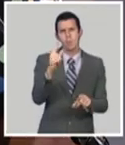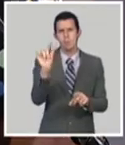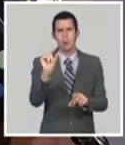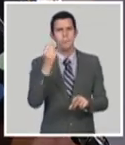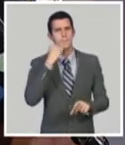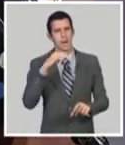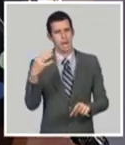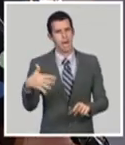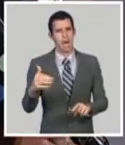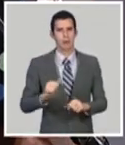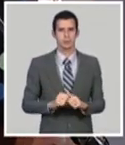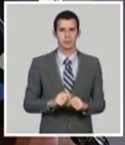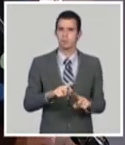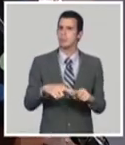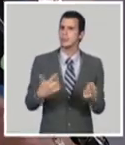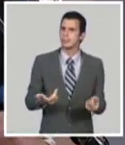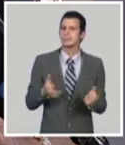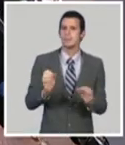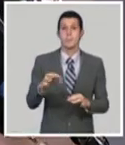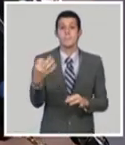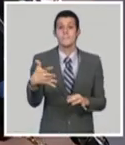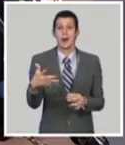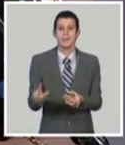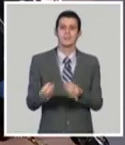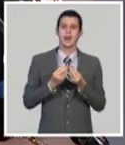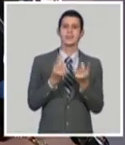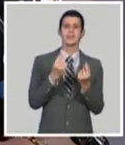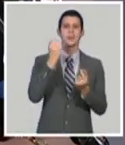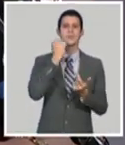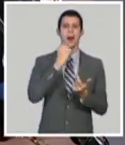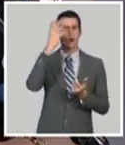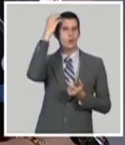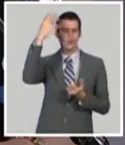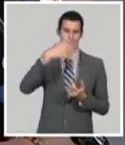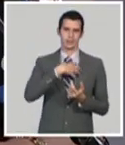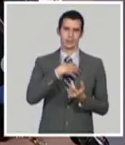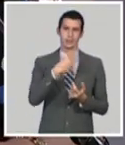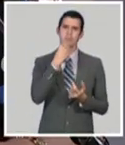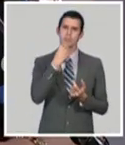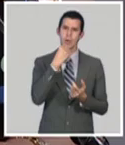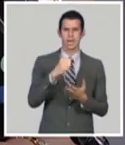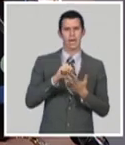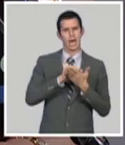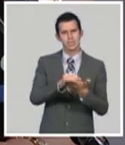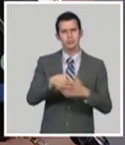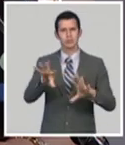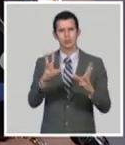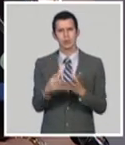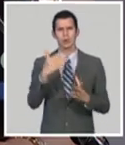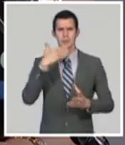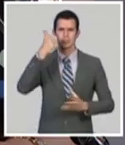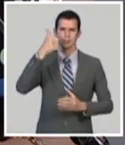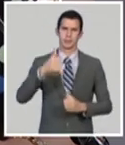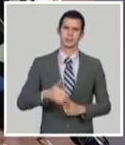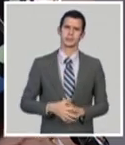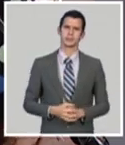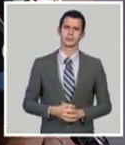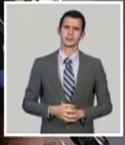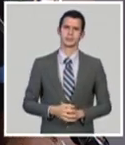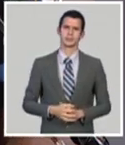favorece la formación de costos en los niveles de crecimiento.